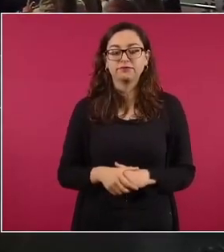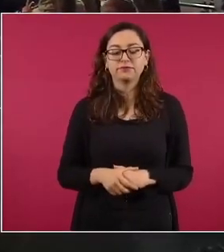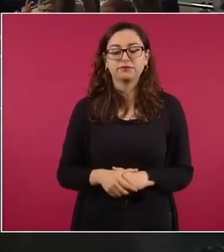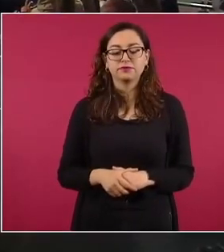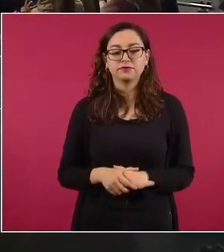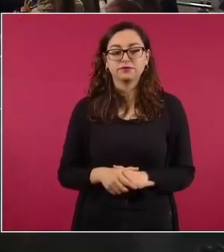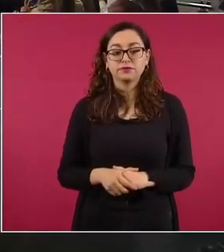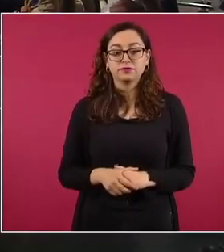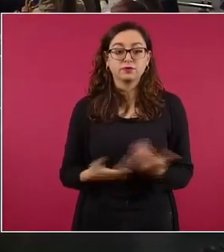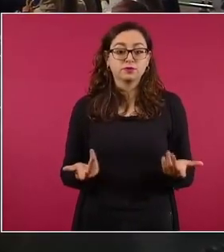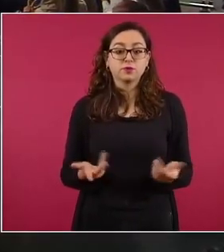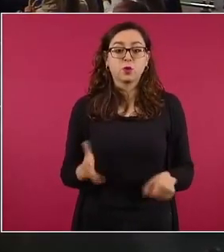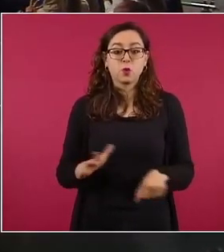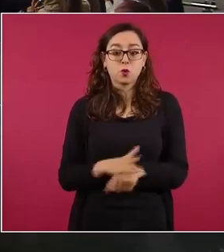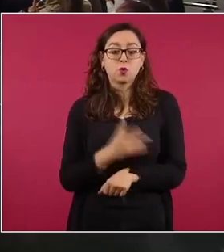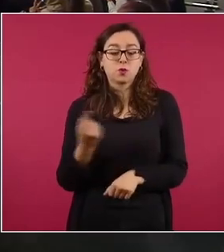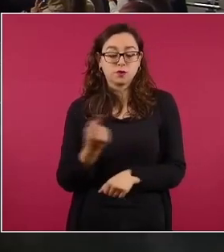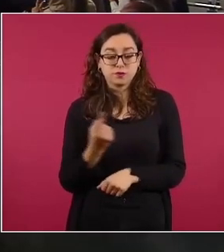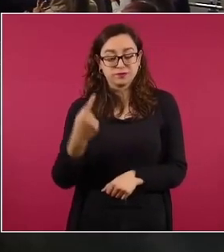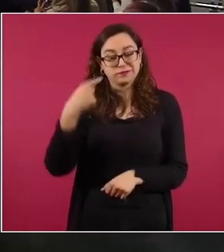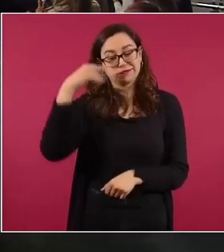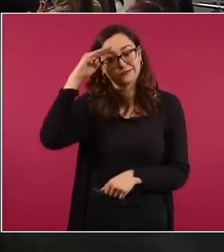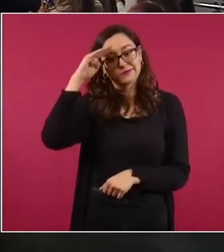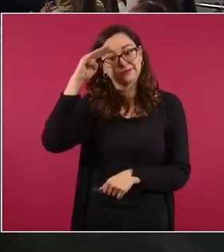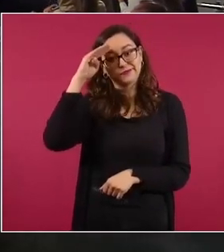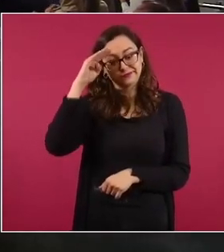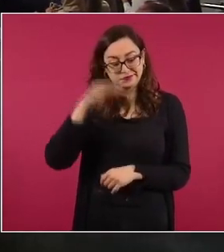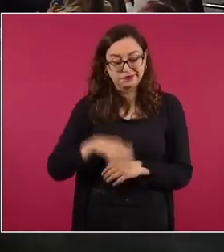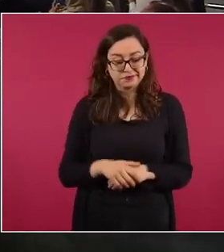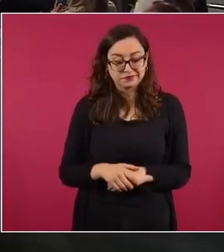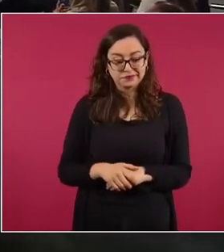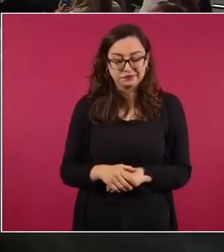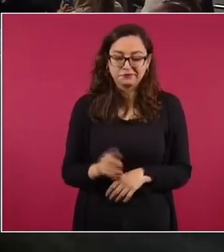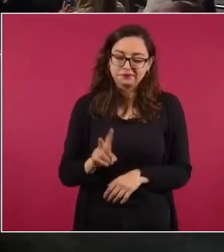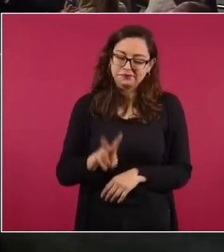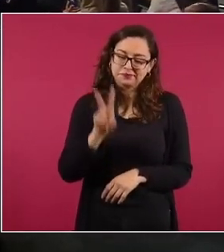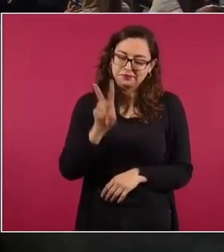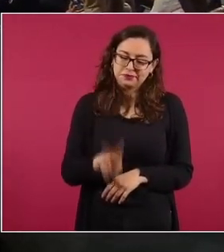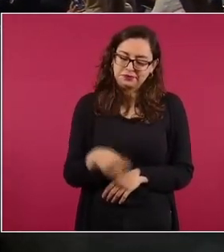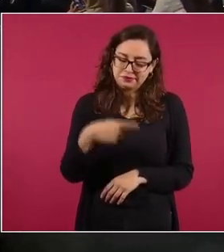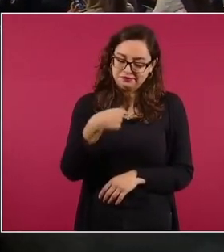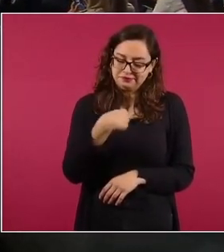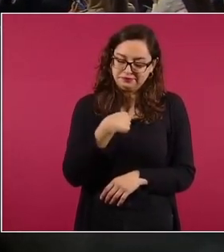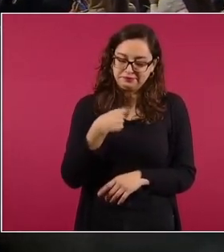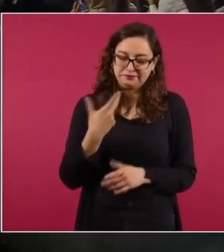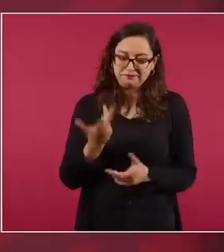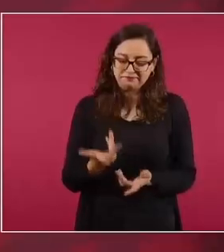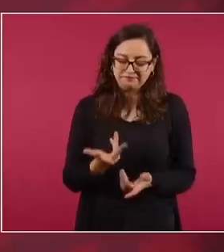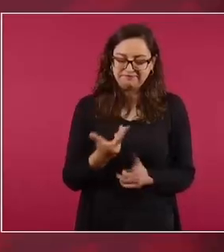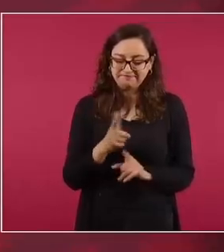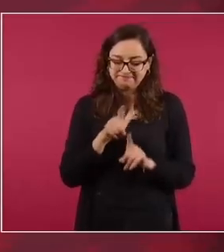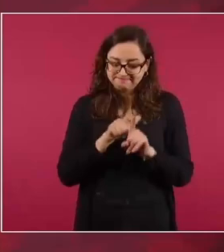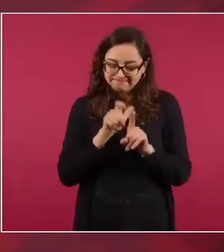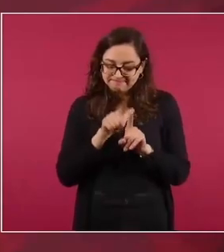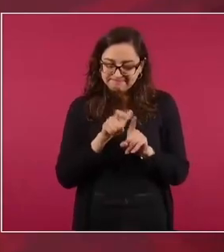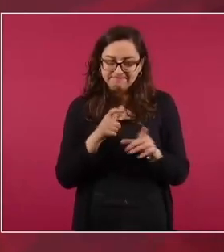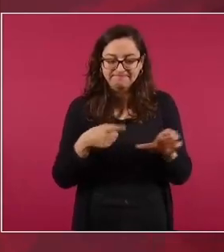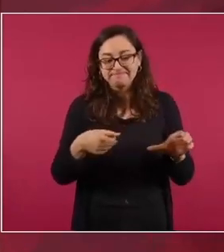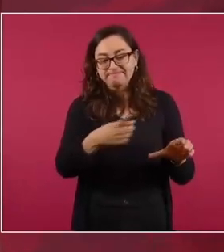fraterna, cariñosa a los especialistas,